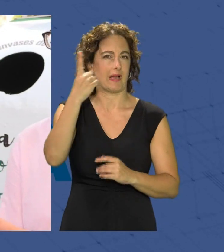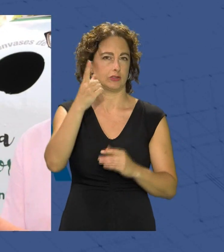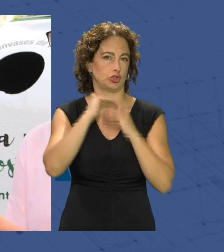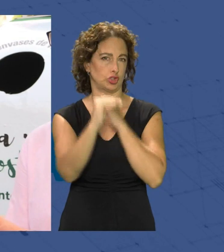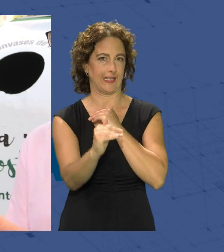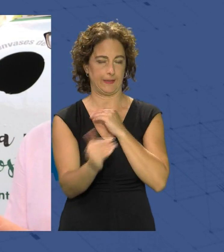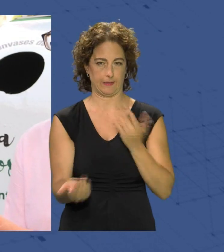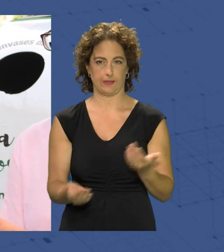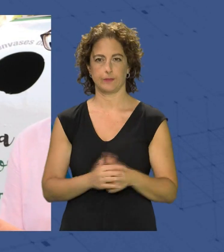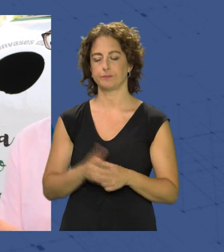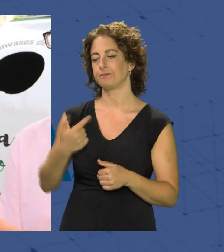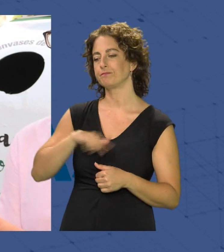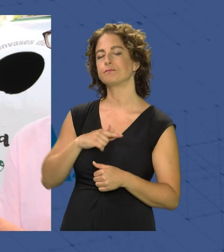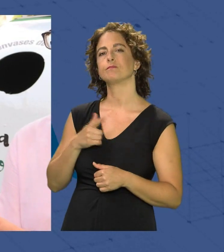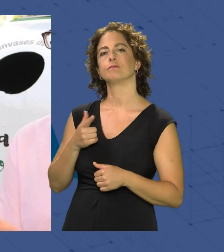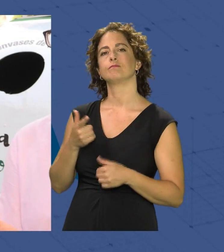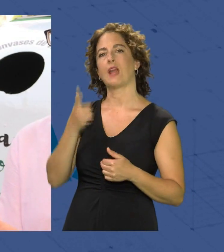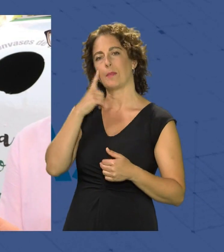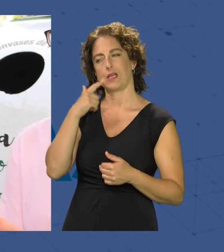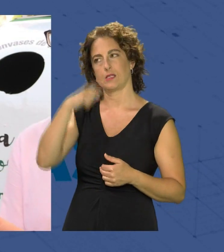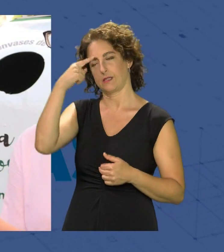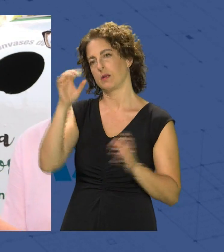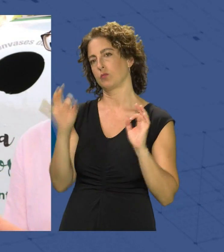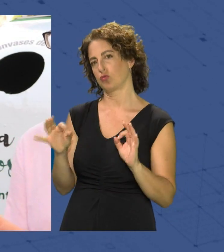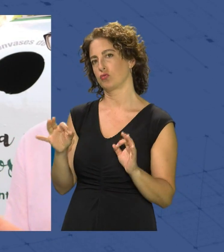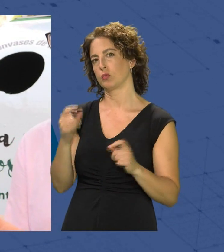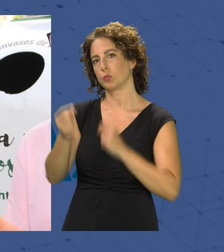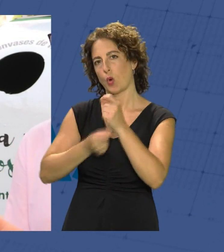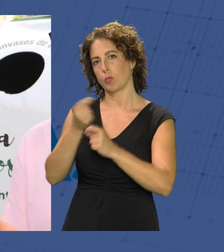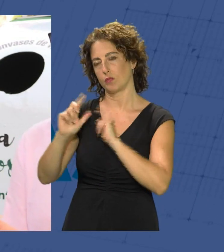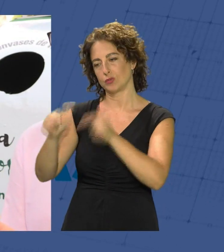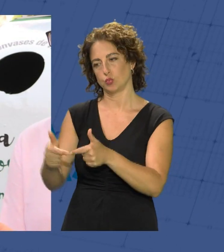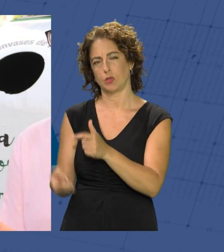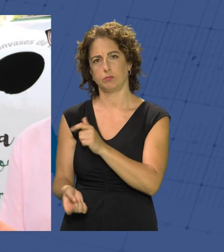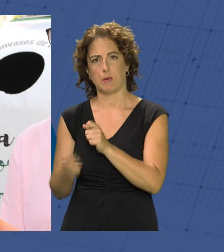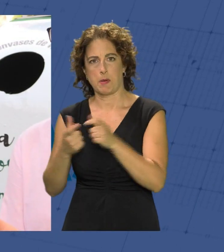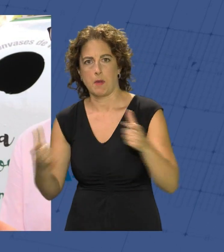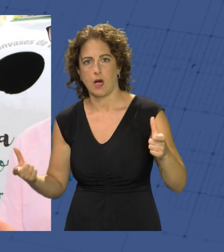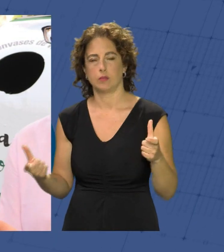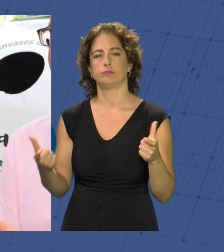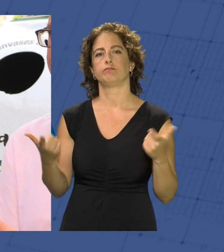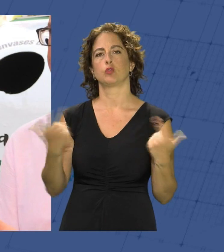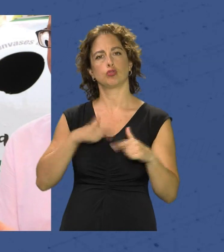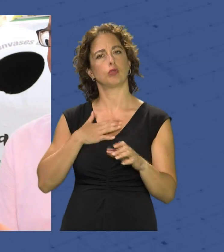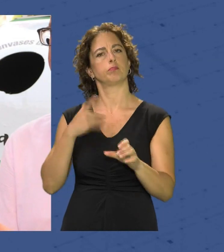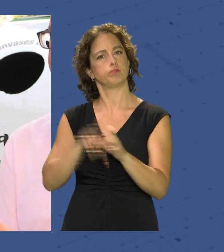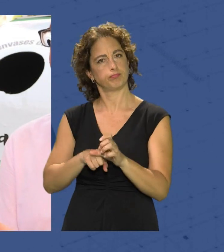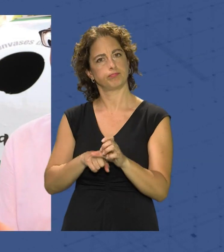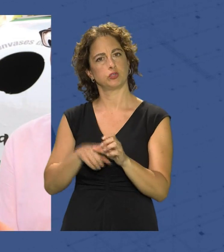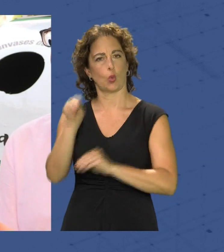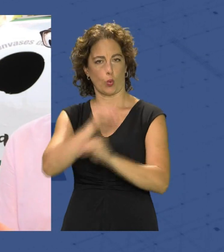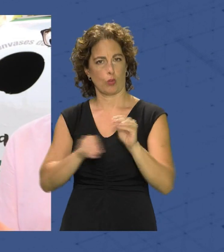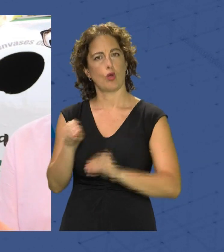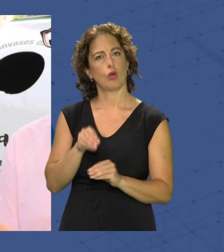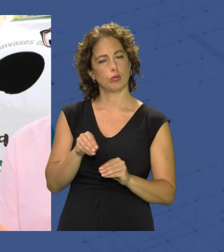hostelería de Almería somos conscientes que hay cada vez más residuos que se generan queremos ser parte de esa solución